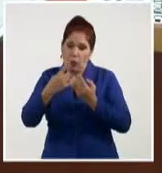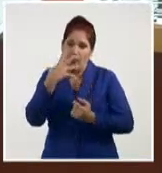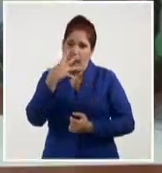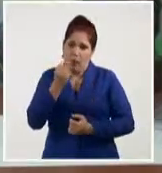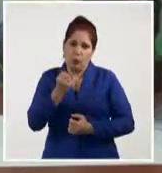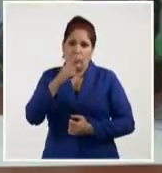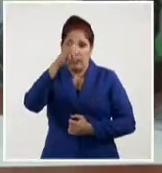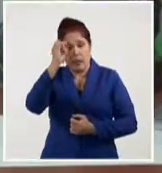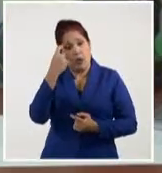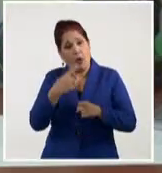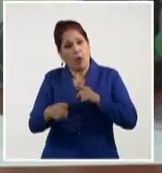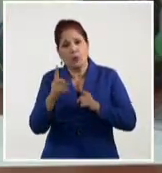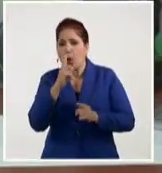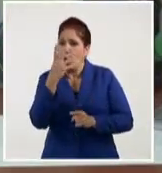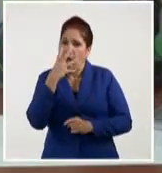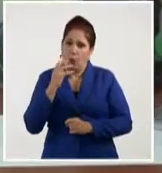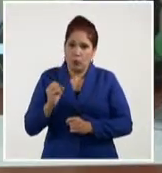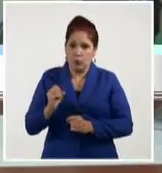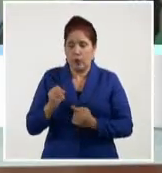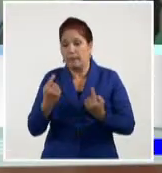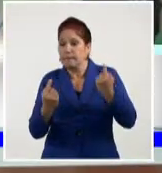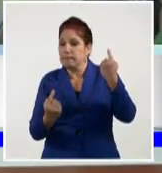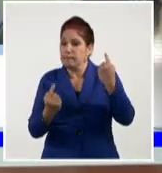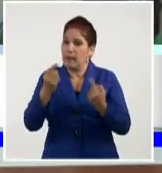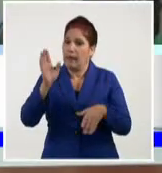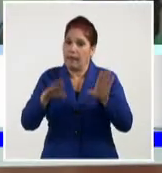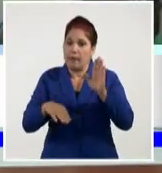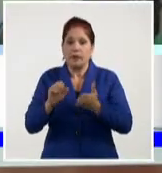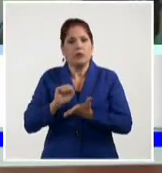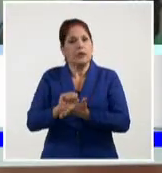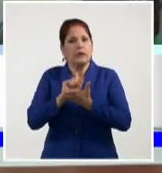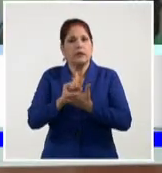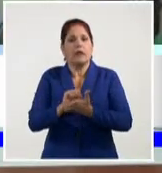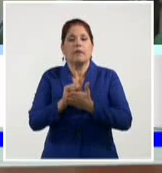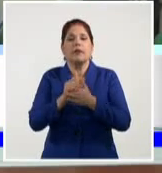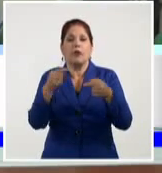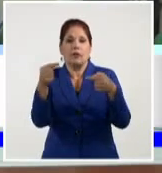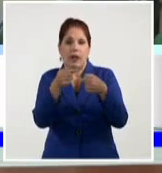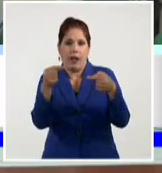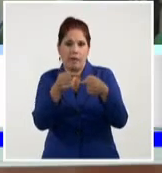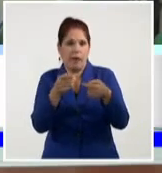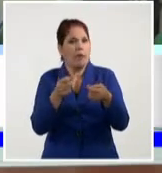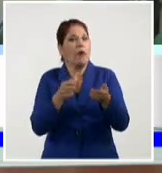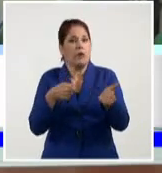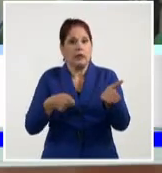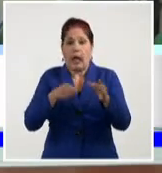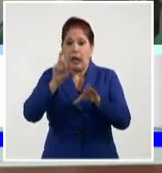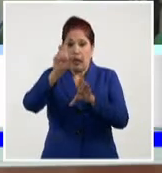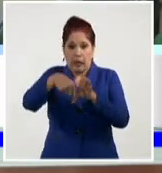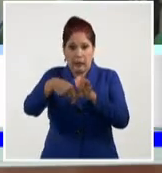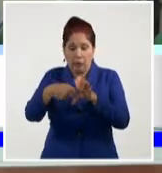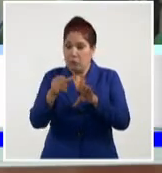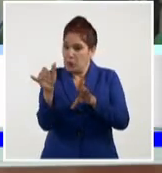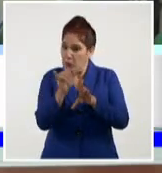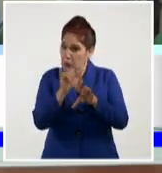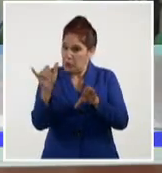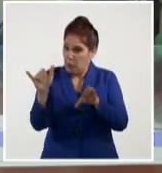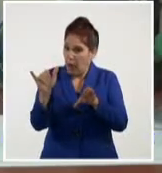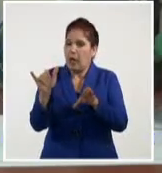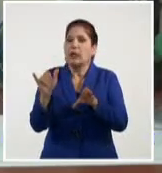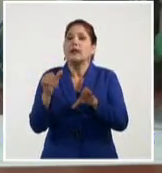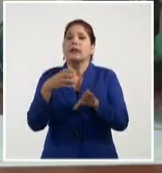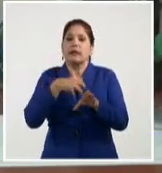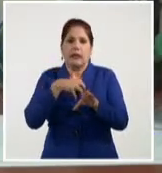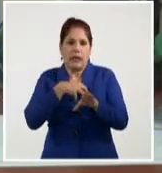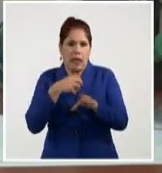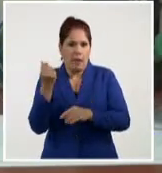Nosotros incluso cobramos a través del servicio de transferencia bancaria, o sea por tarjeta magnética, tenemos ya dinero en cuenta,